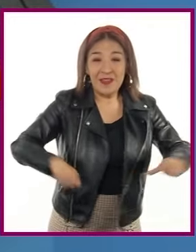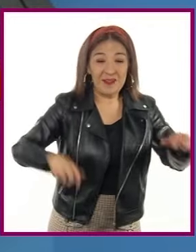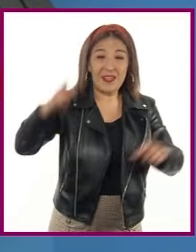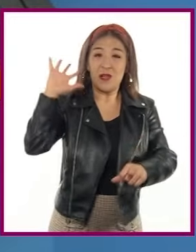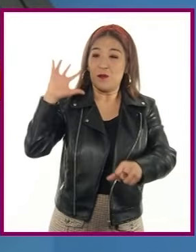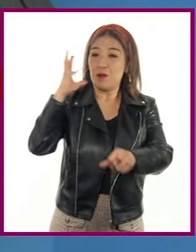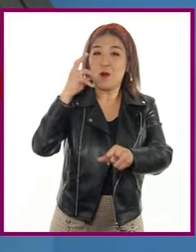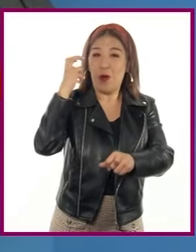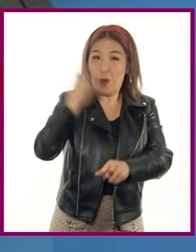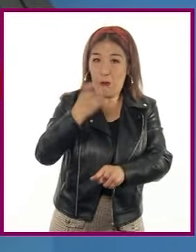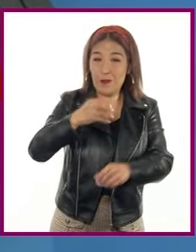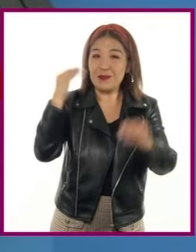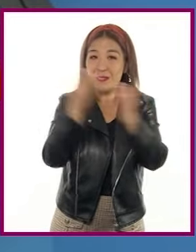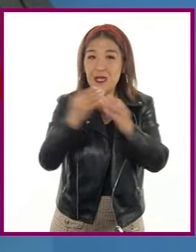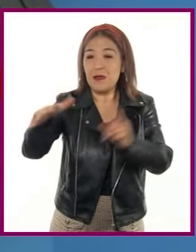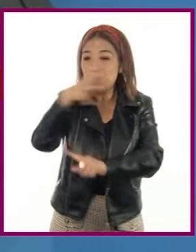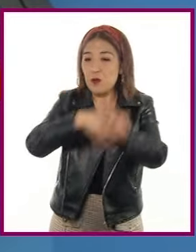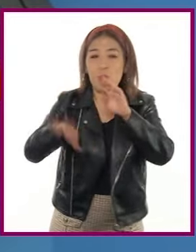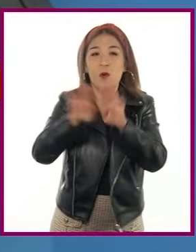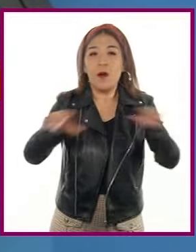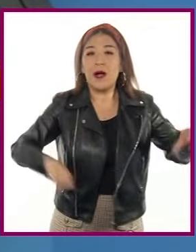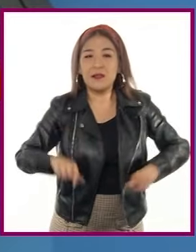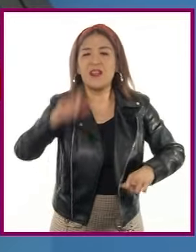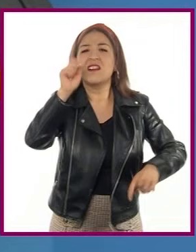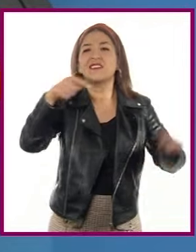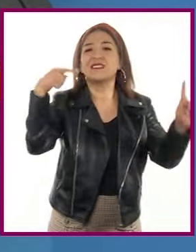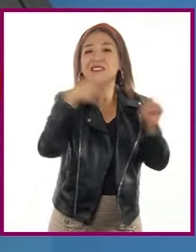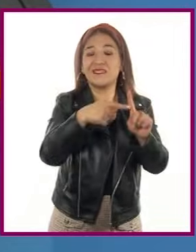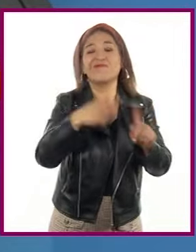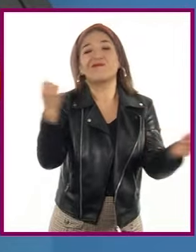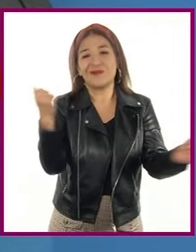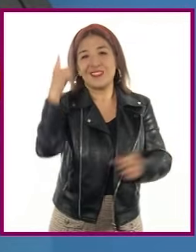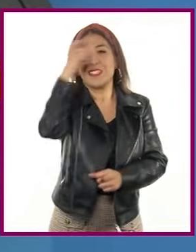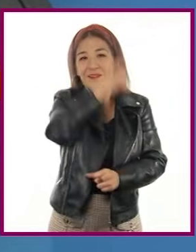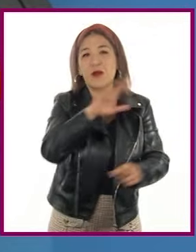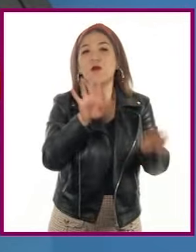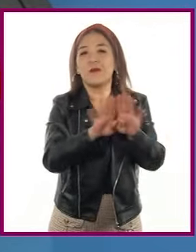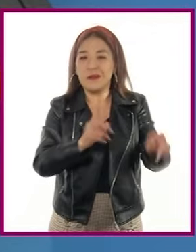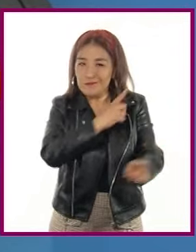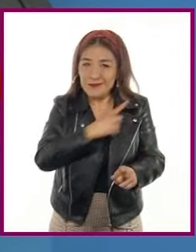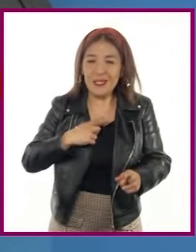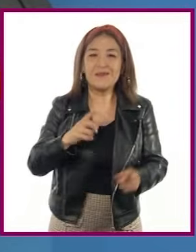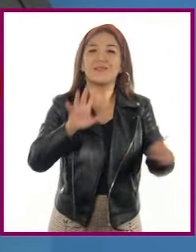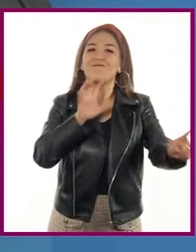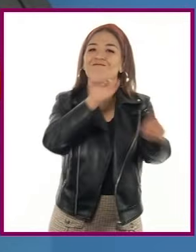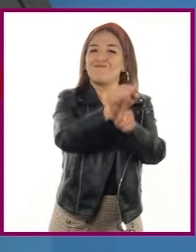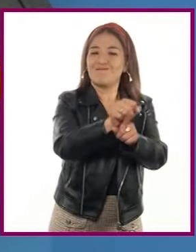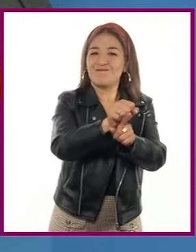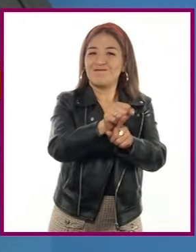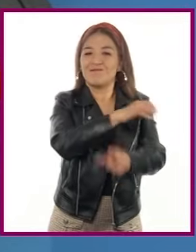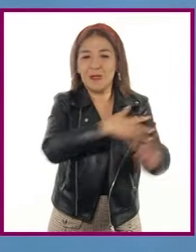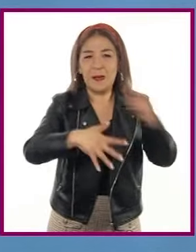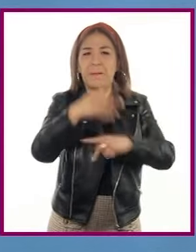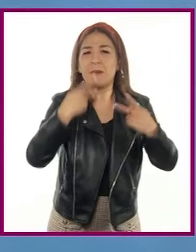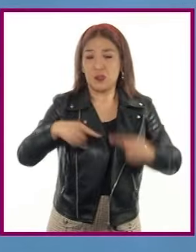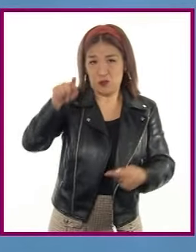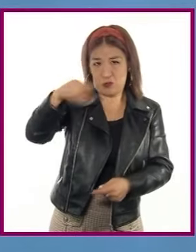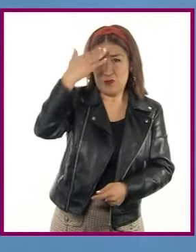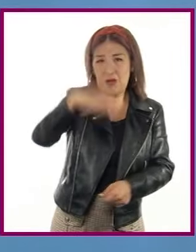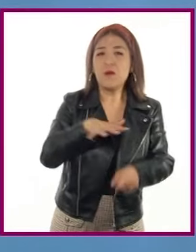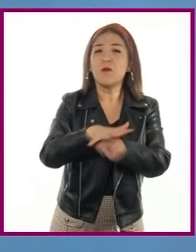visto en esta sesión tiene efectos que representan retos que las sociedades tenemos que enfrentar. ¿Sabes cuáles son?